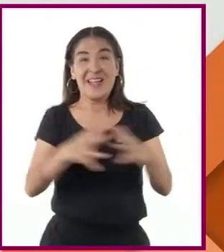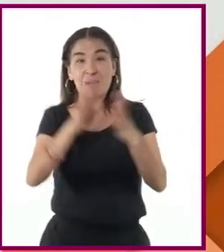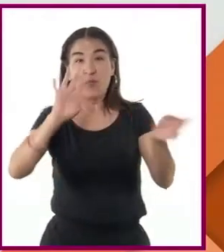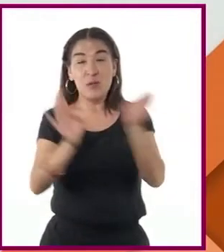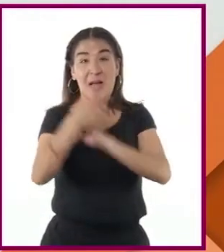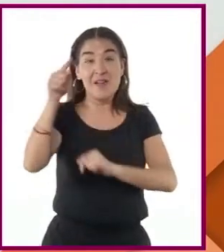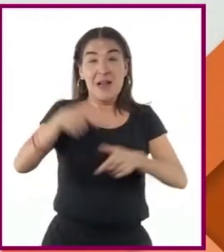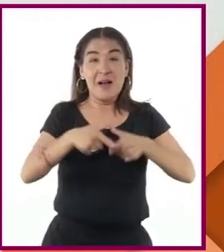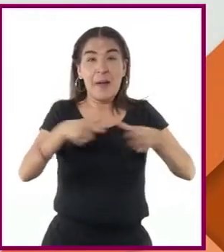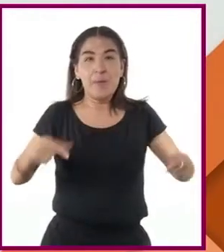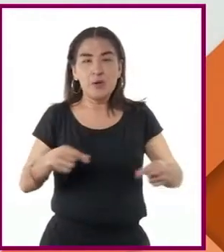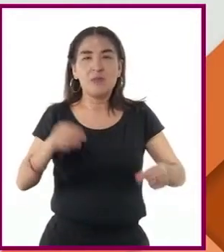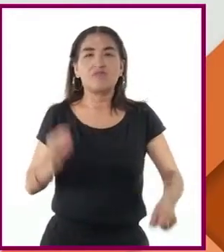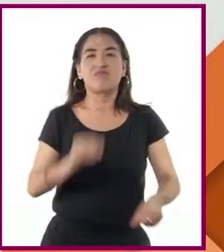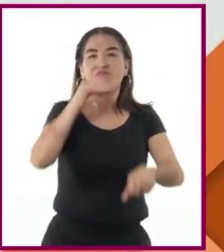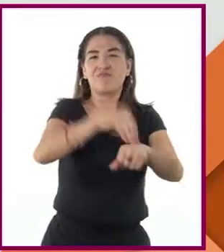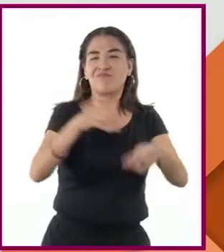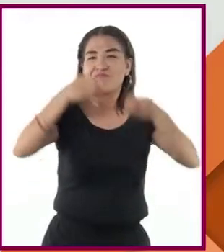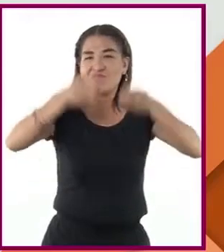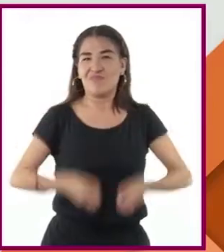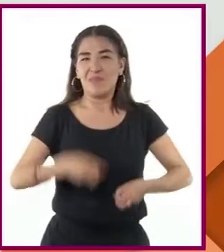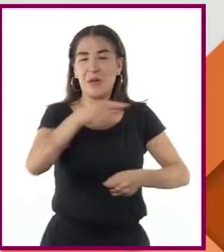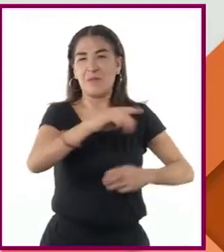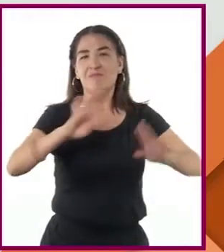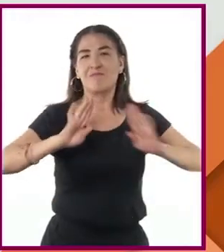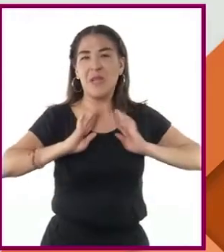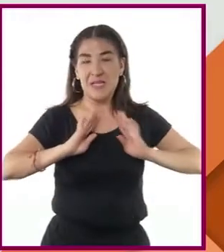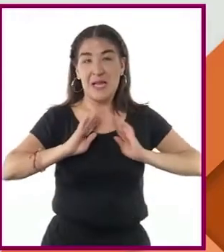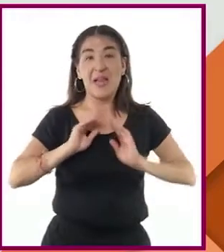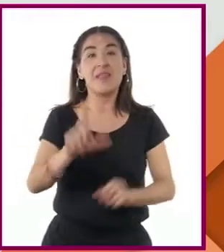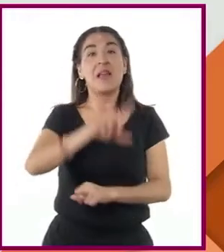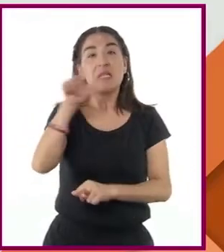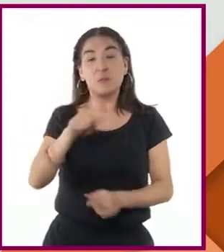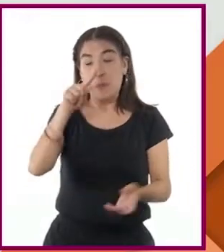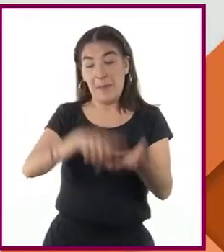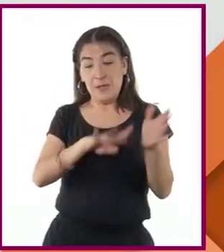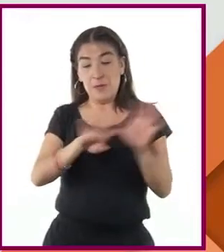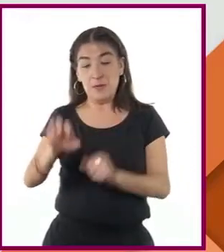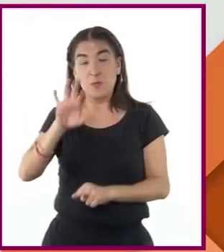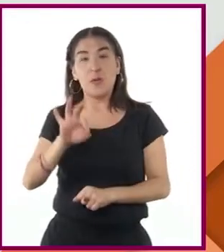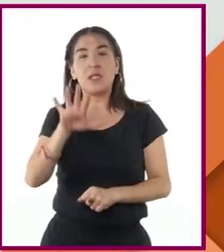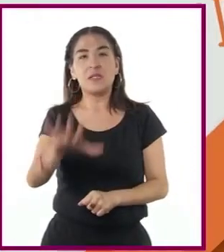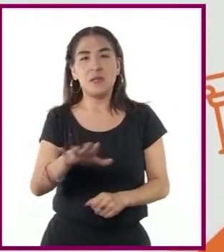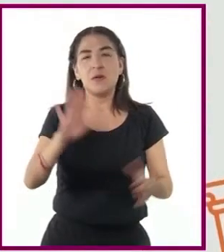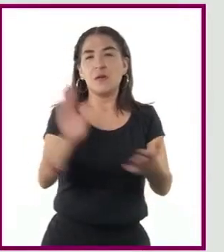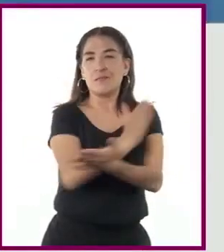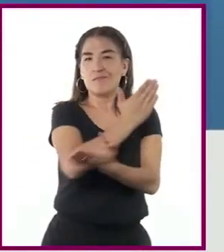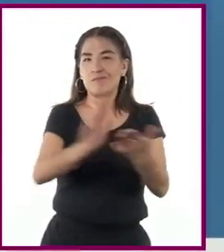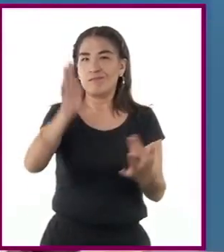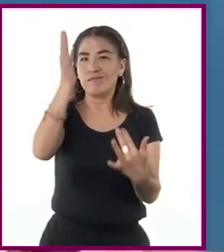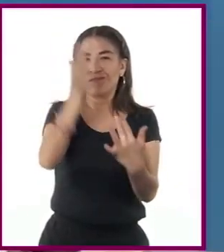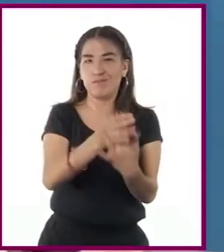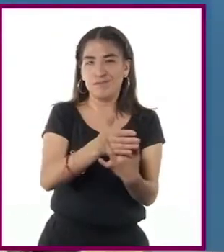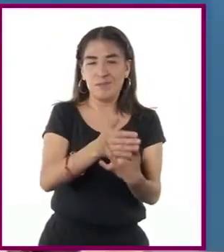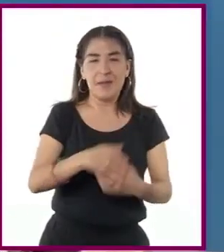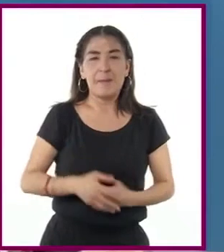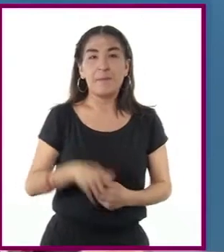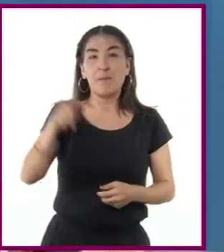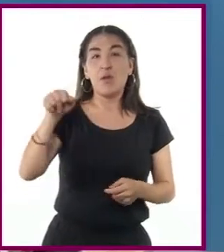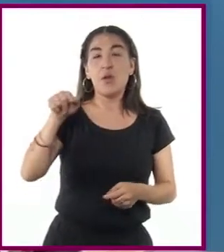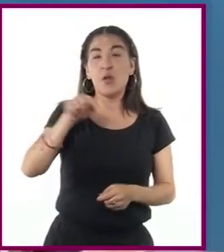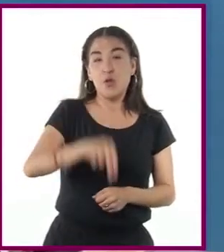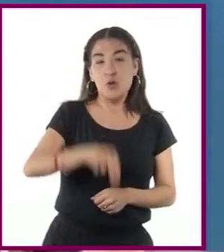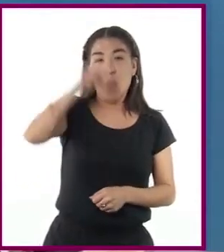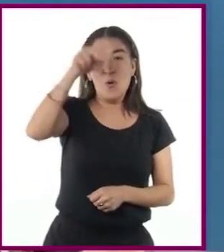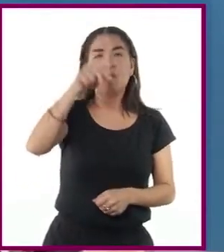Japón la había ocupado militarmente, por lo que después de 1945 se acordó su división a la mitad. El norte fue